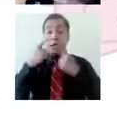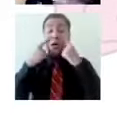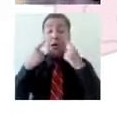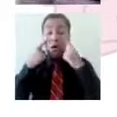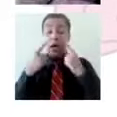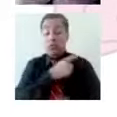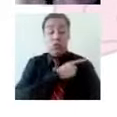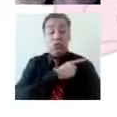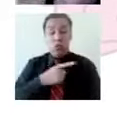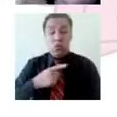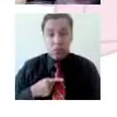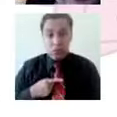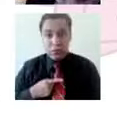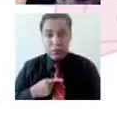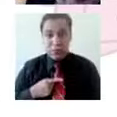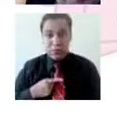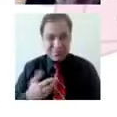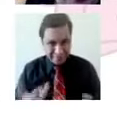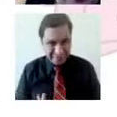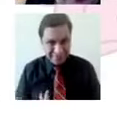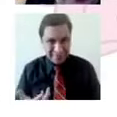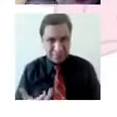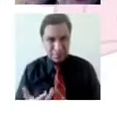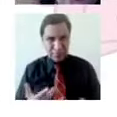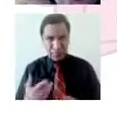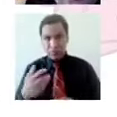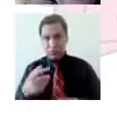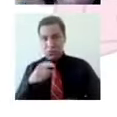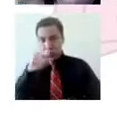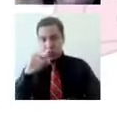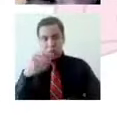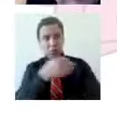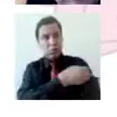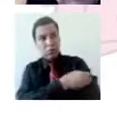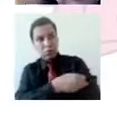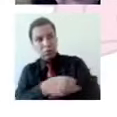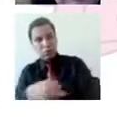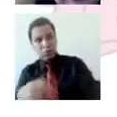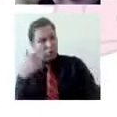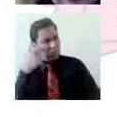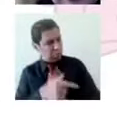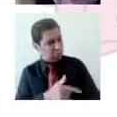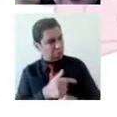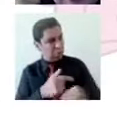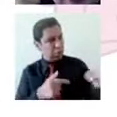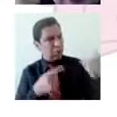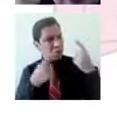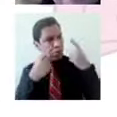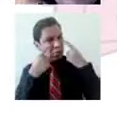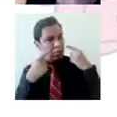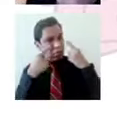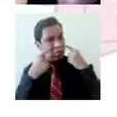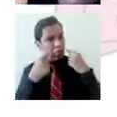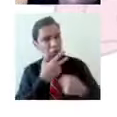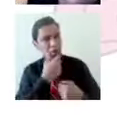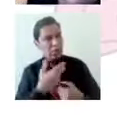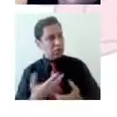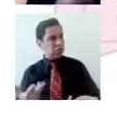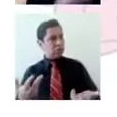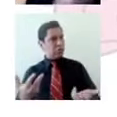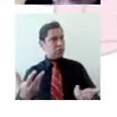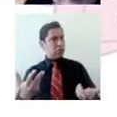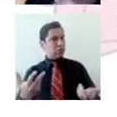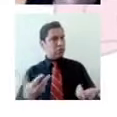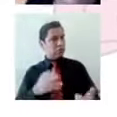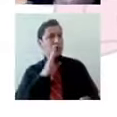si yo noto el llanto y no logro identificar que es una creencia que aprendí, me voy a sentir